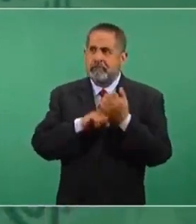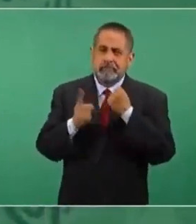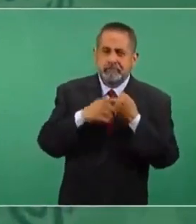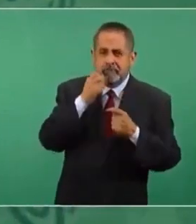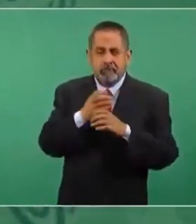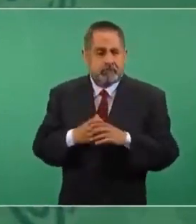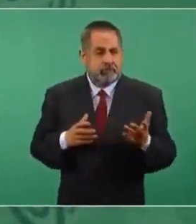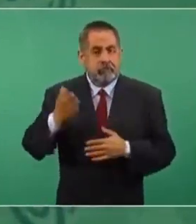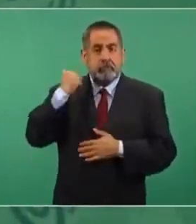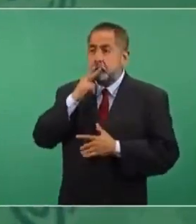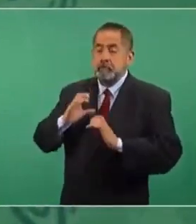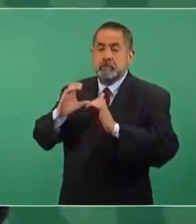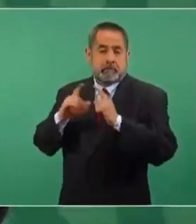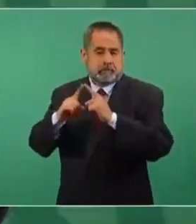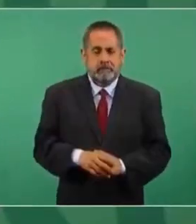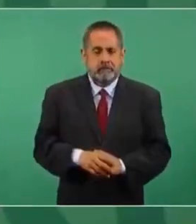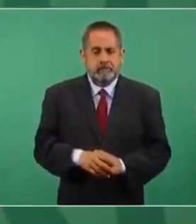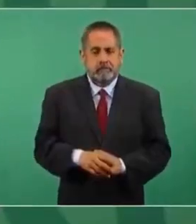teníamos que cuidar la catedral,